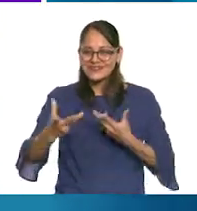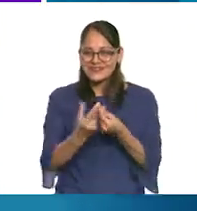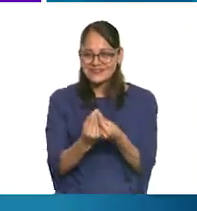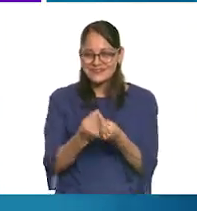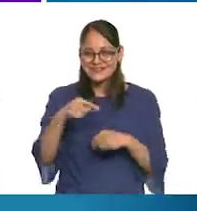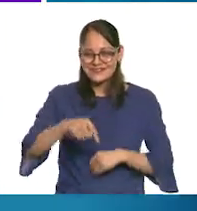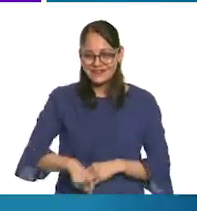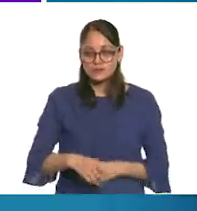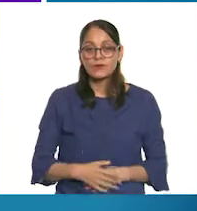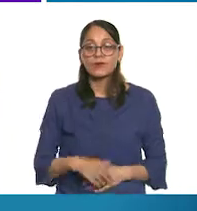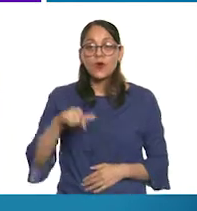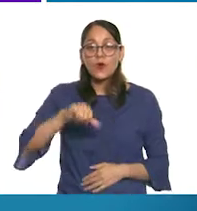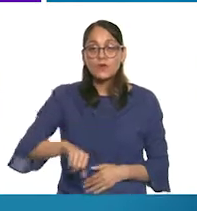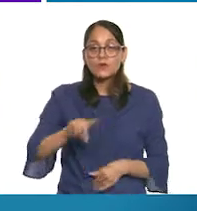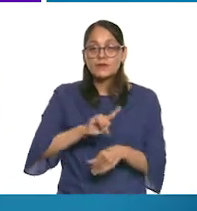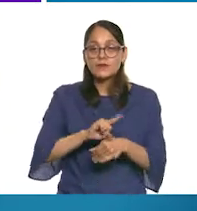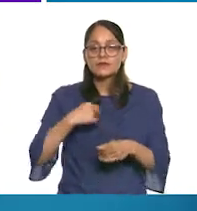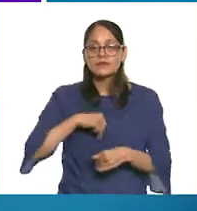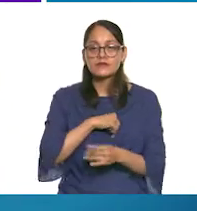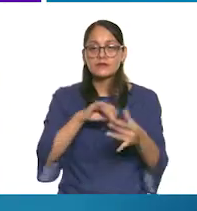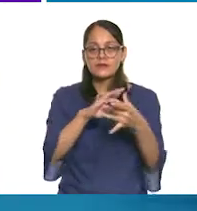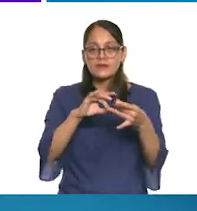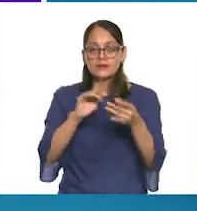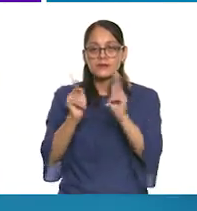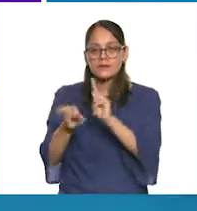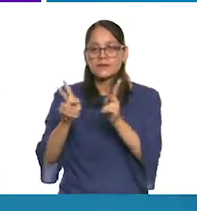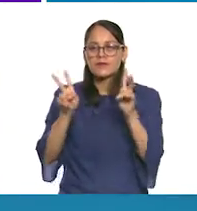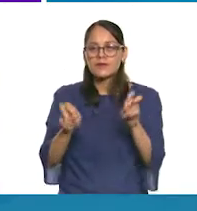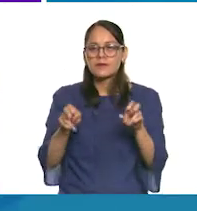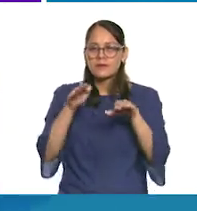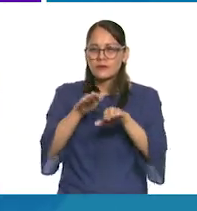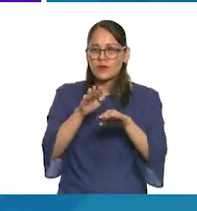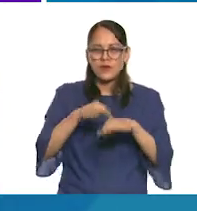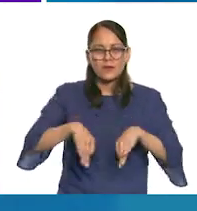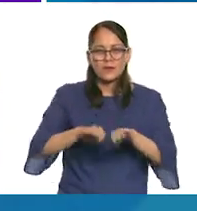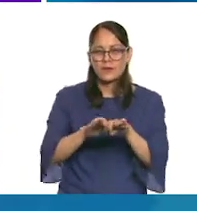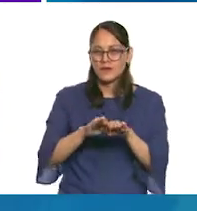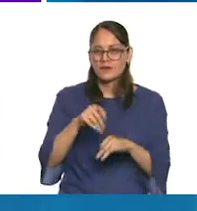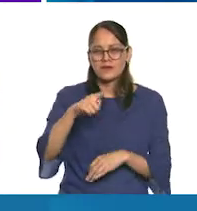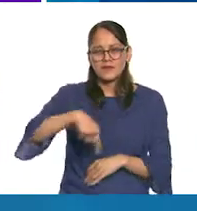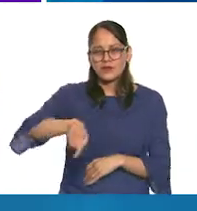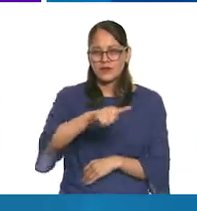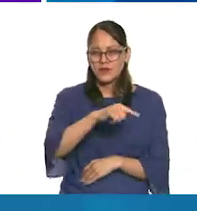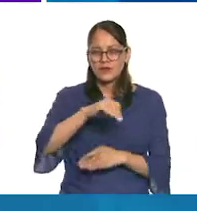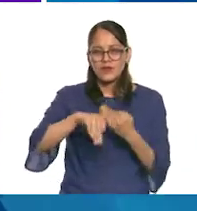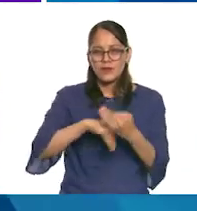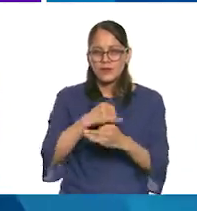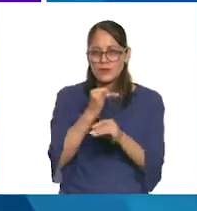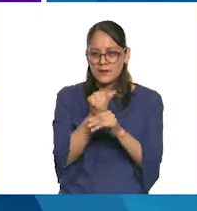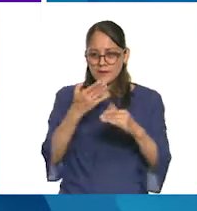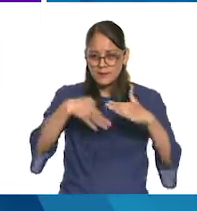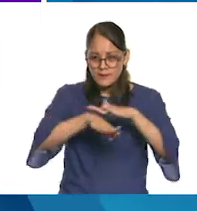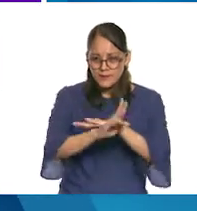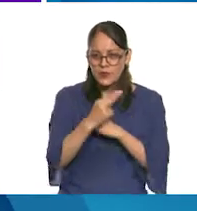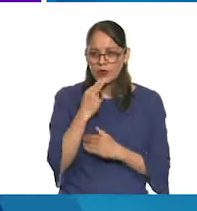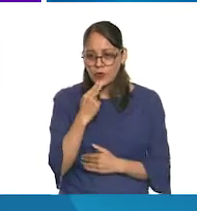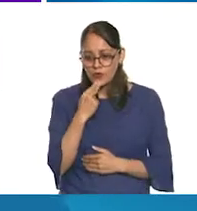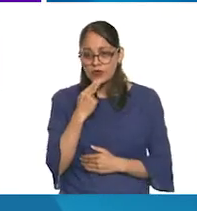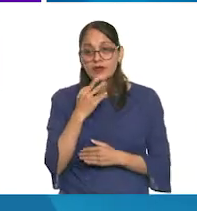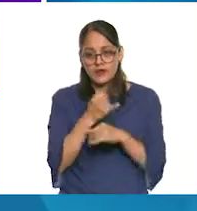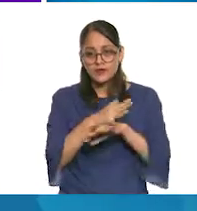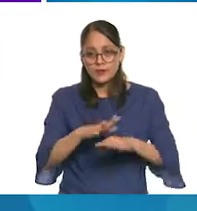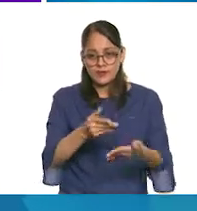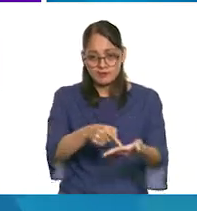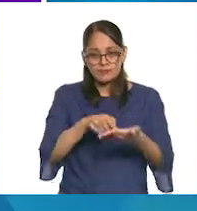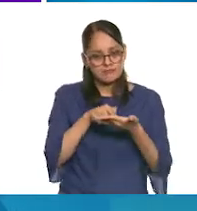cuenta. En esta ocasión queremos platicar con ustedes de un tema muy importante para todos los cibernautas informados